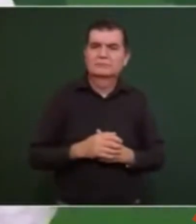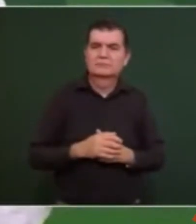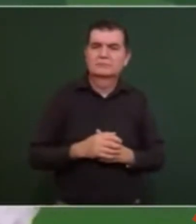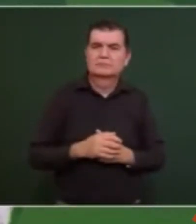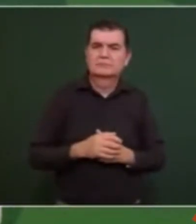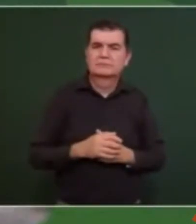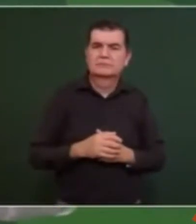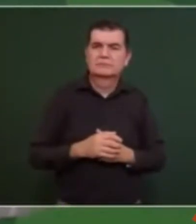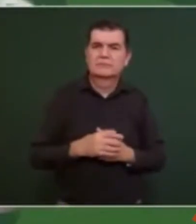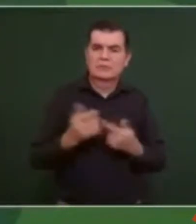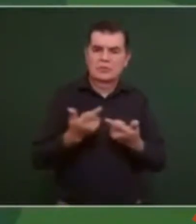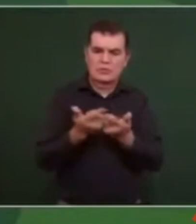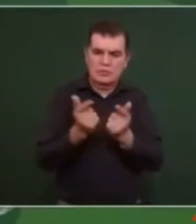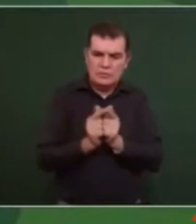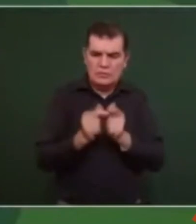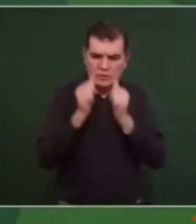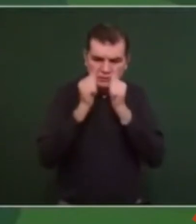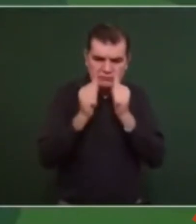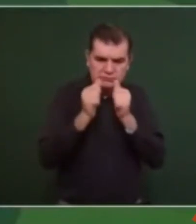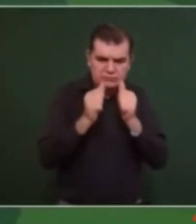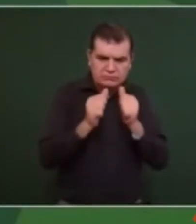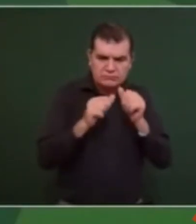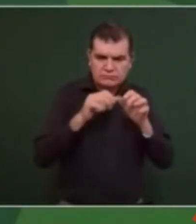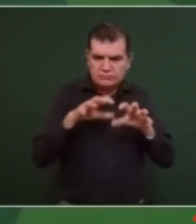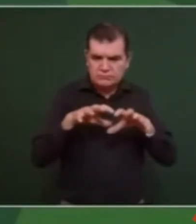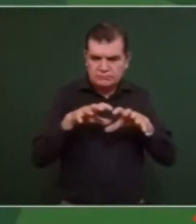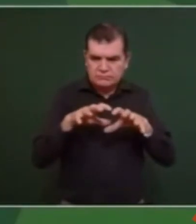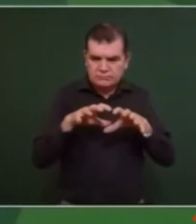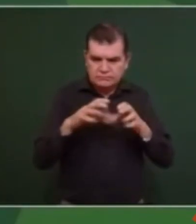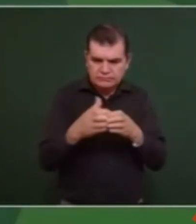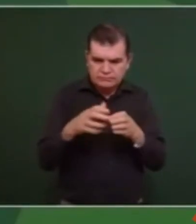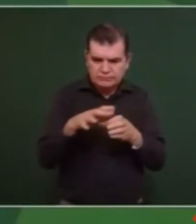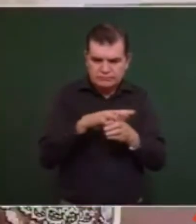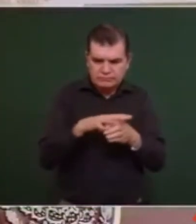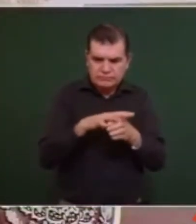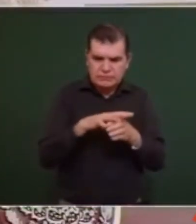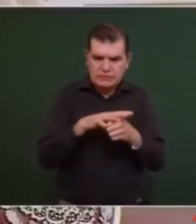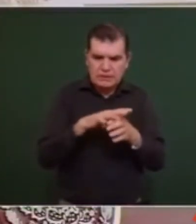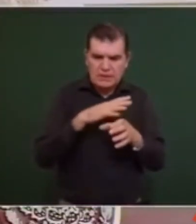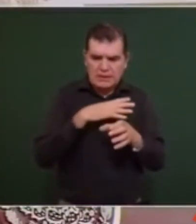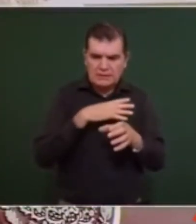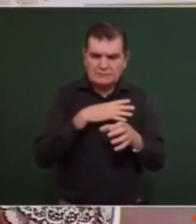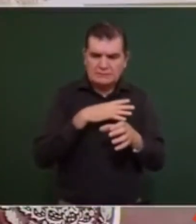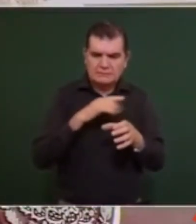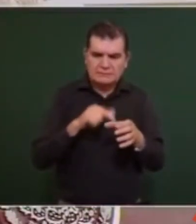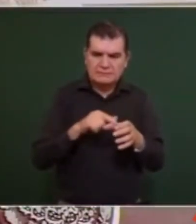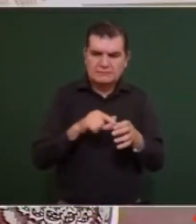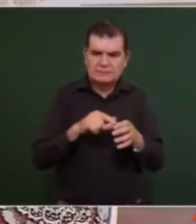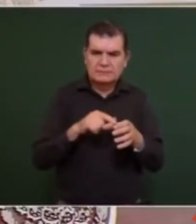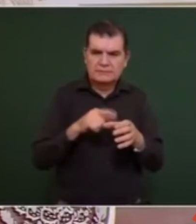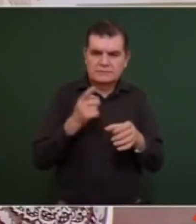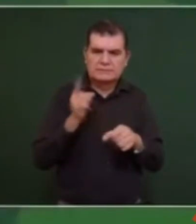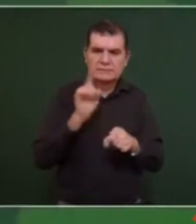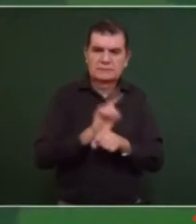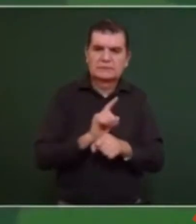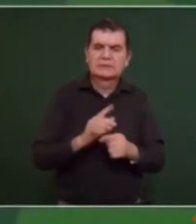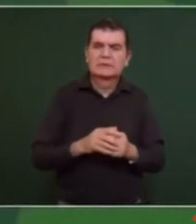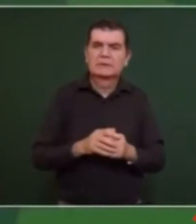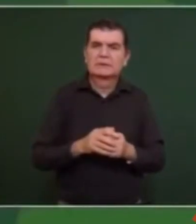el grupo de atención y se quedó ese día